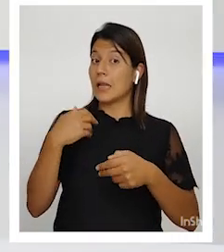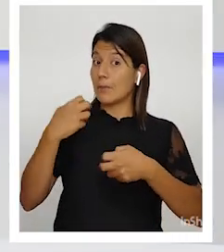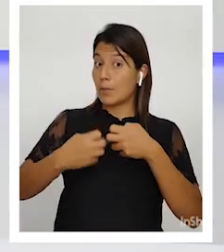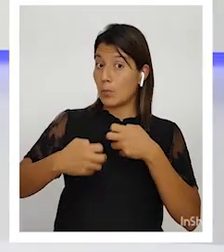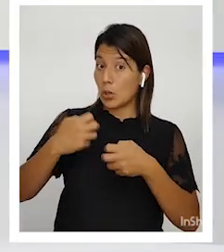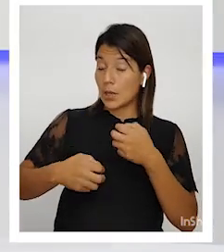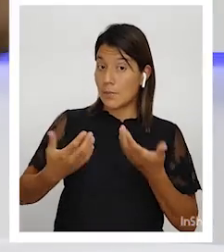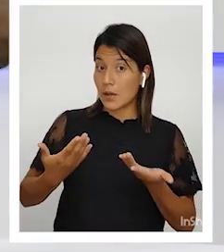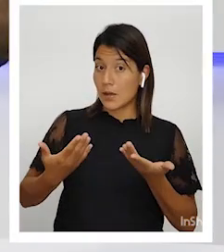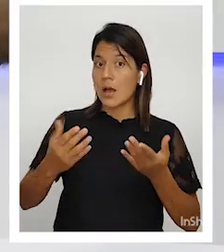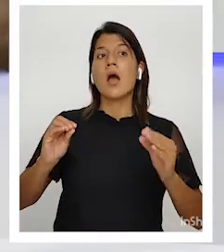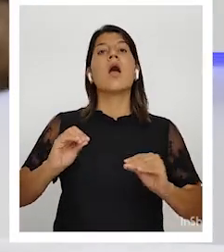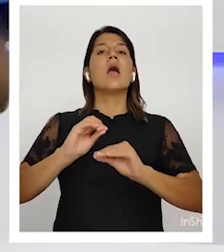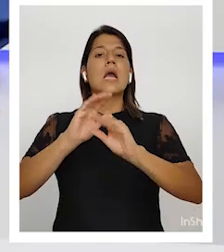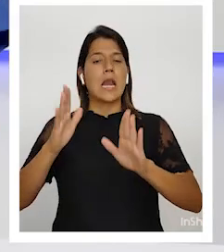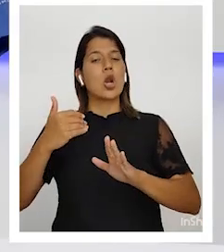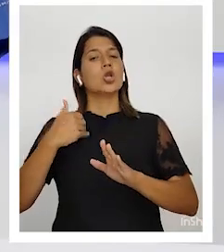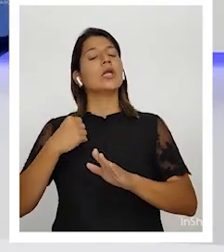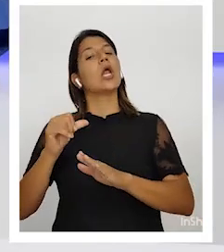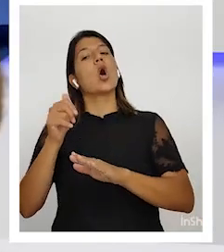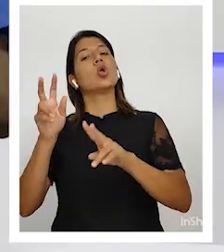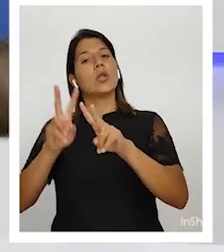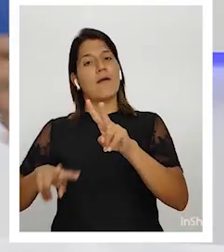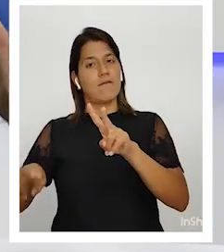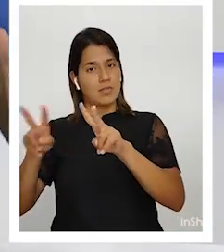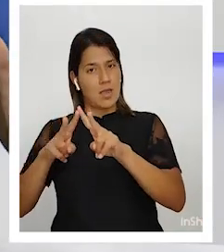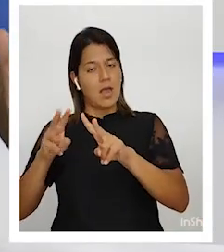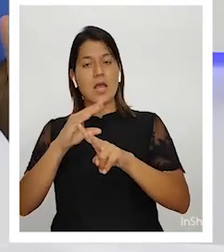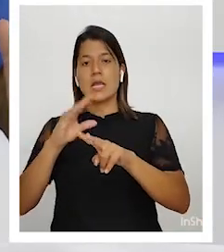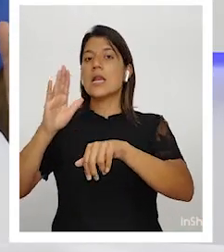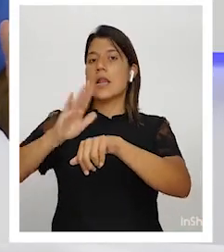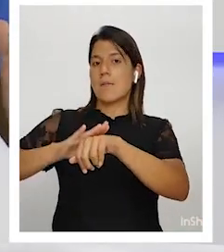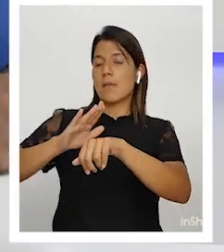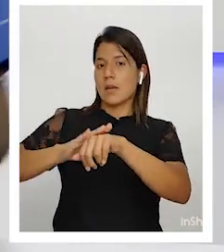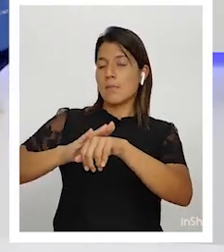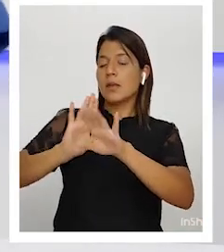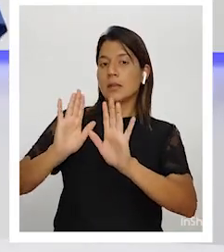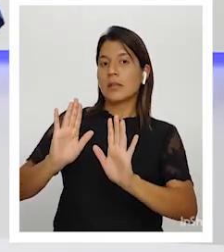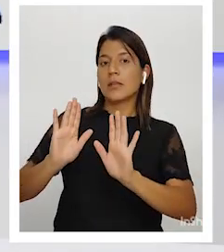Claro que tiene otras ventajas que le permite la gran escala.